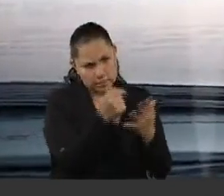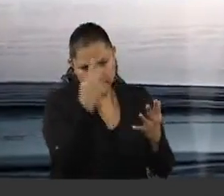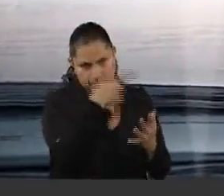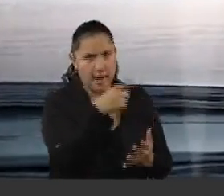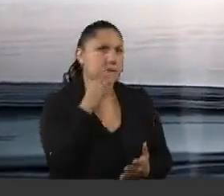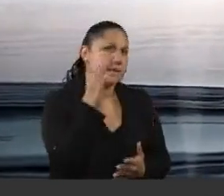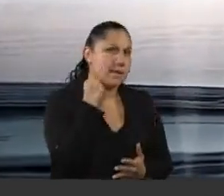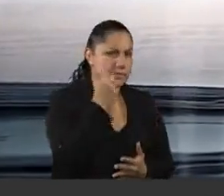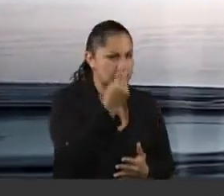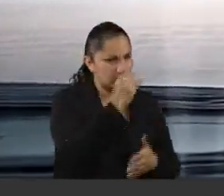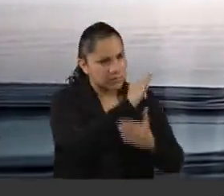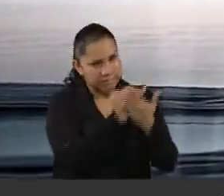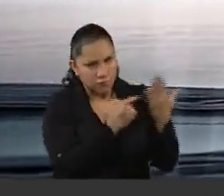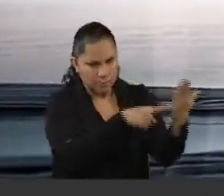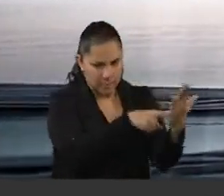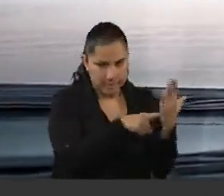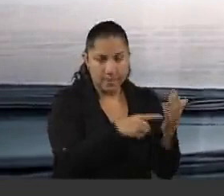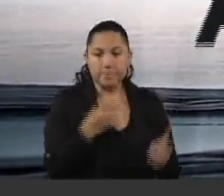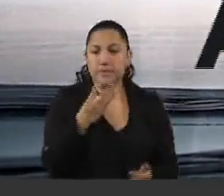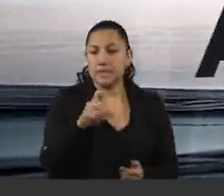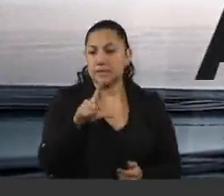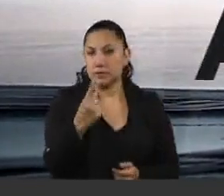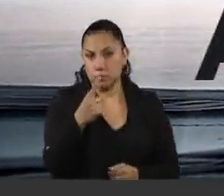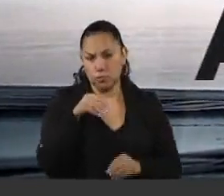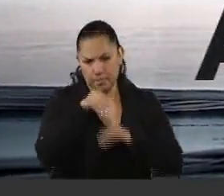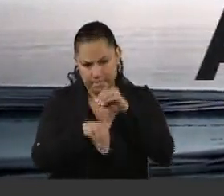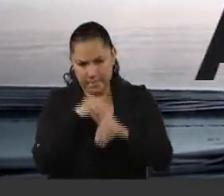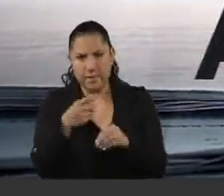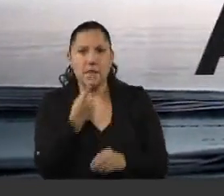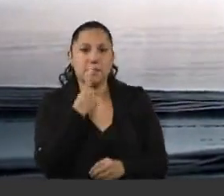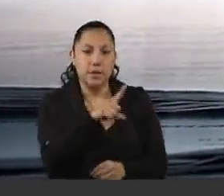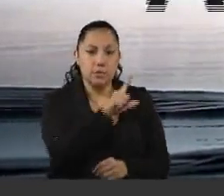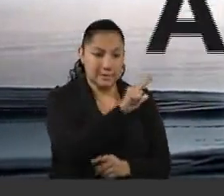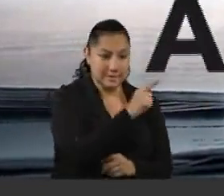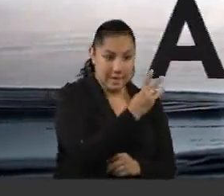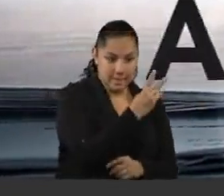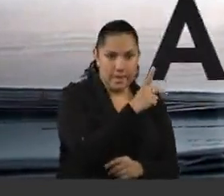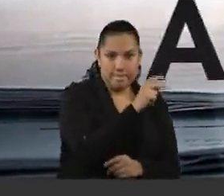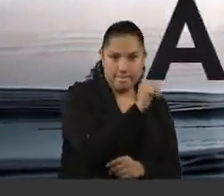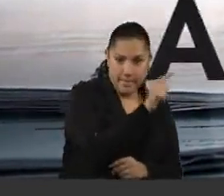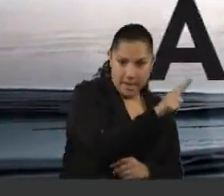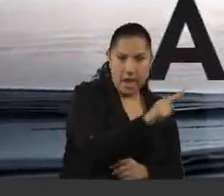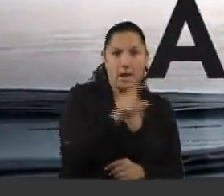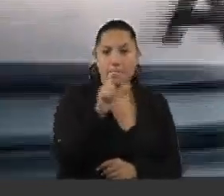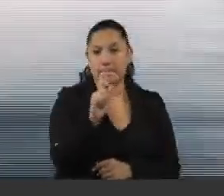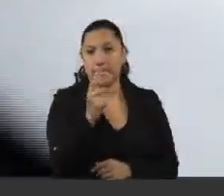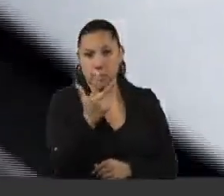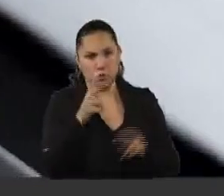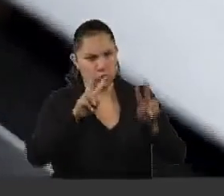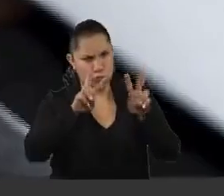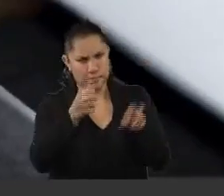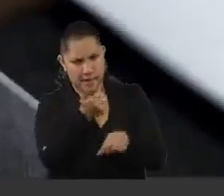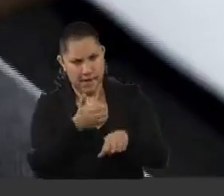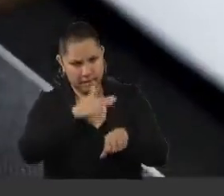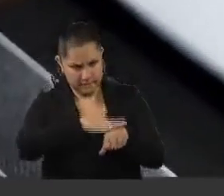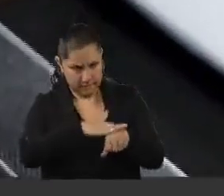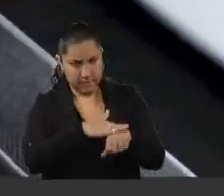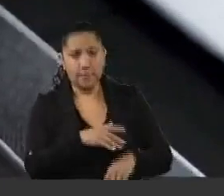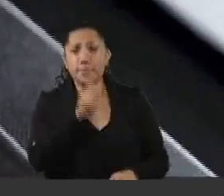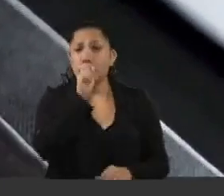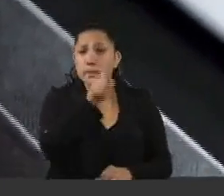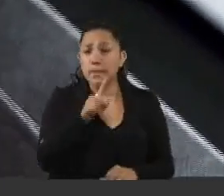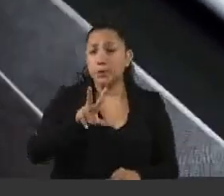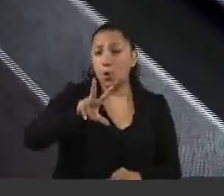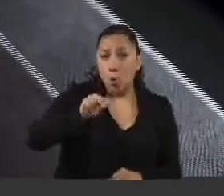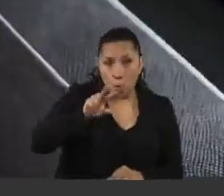371 denuncias, 73 en el ámbito penal y 28 en el ámbito administrativo. Presentó 80